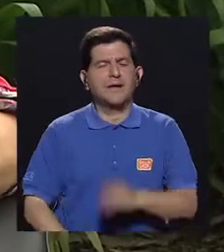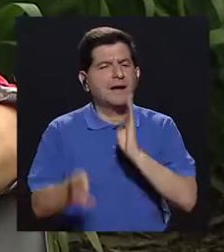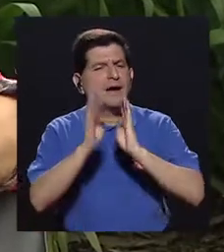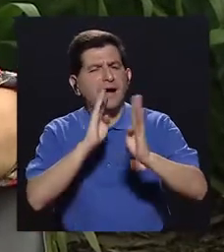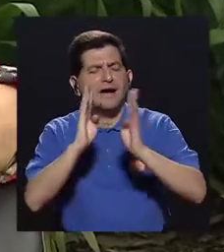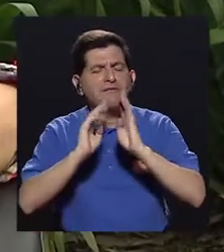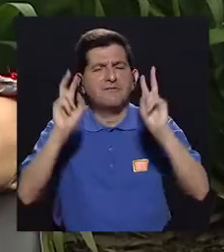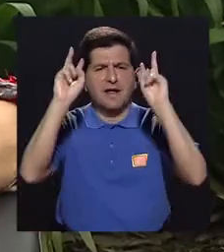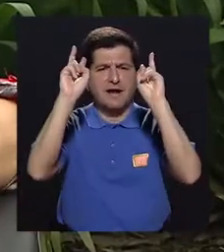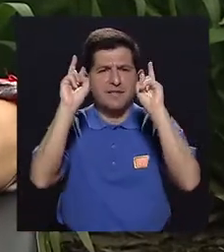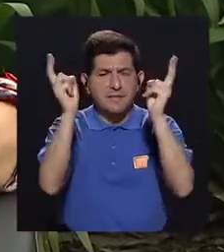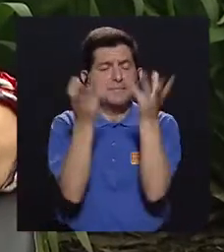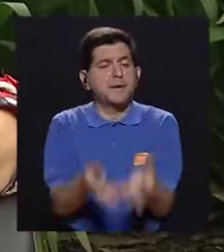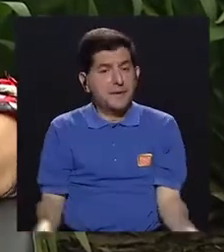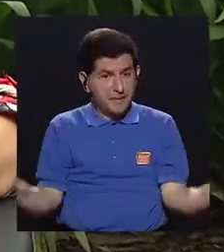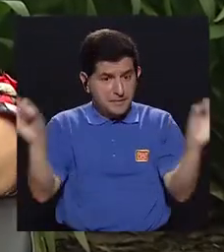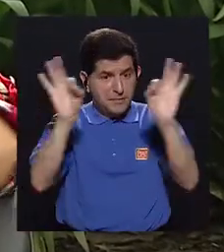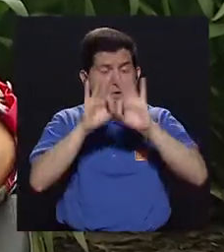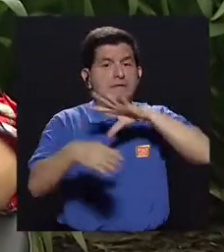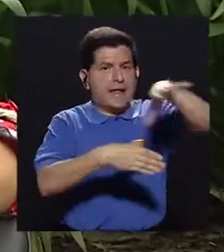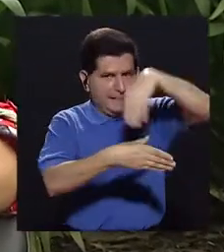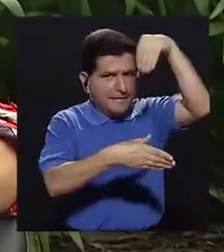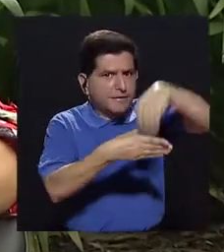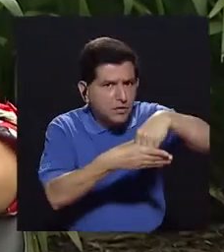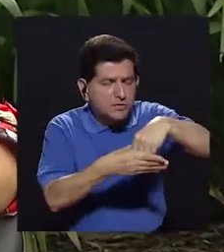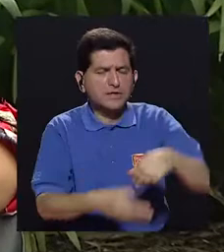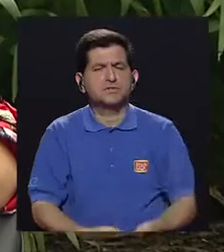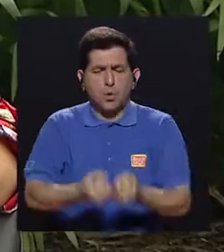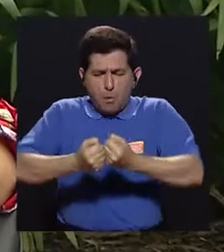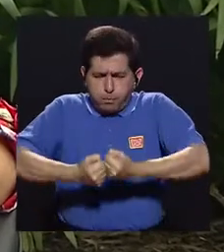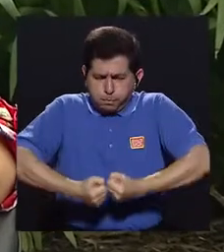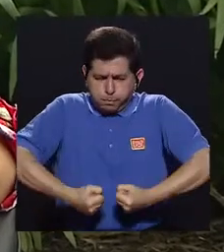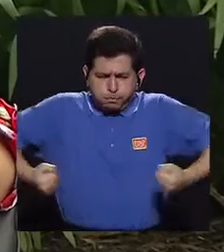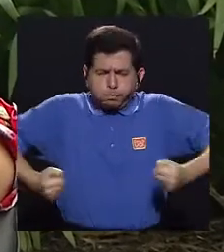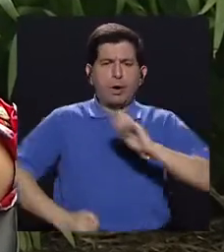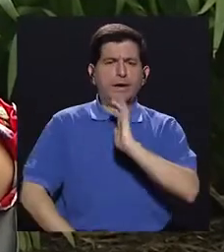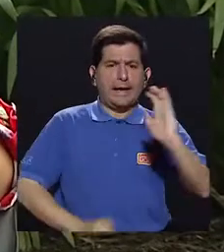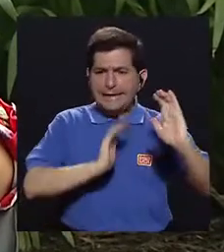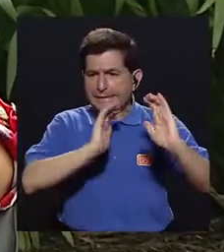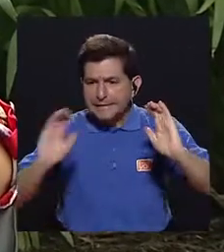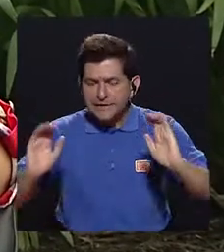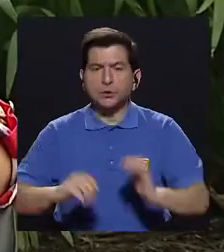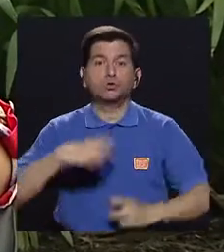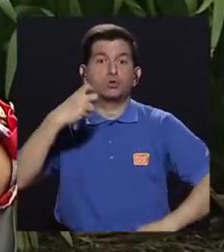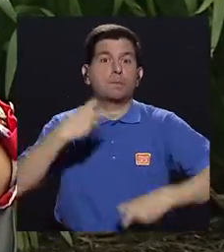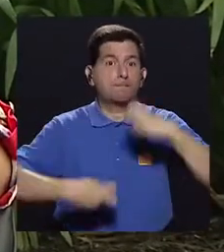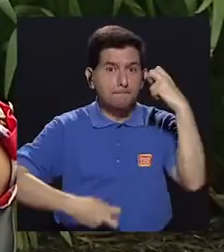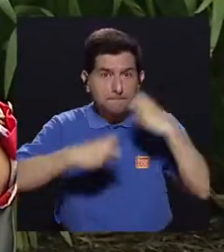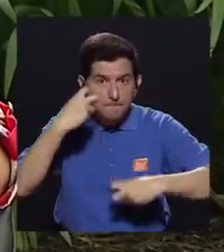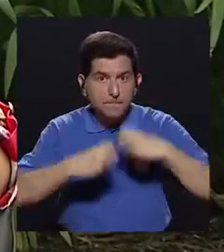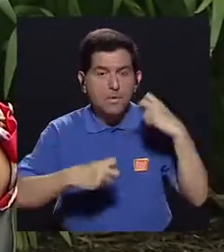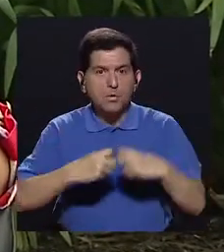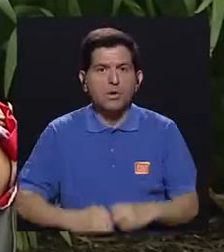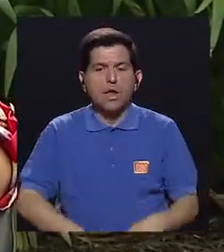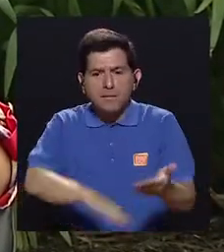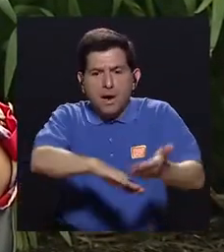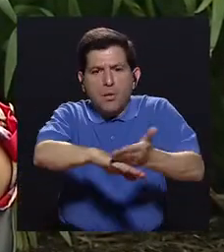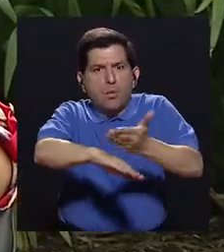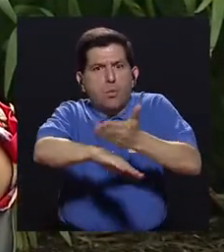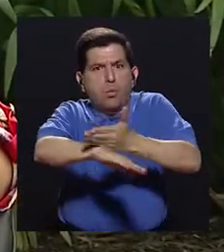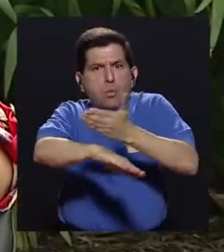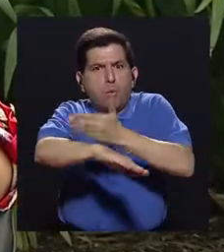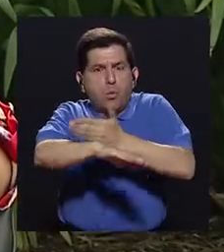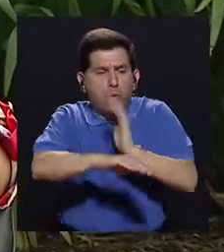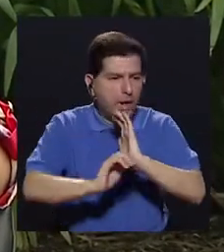conversar acerca de un tema muy relevante en nuestro contexto que es la obesidad infantil, este es uno de los problemas que más está